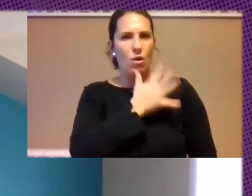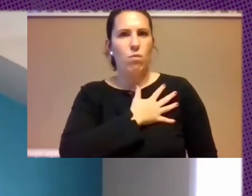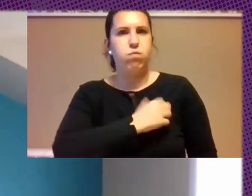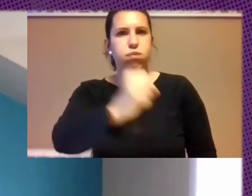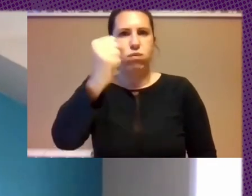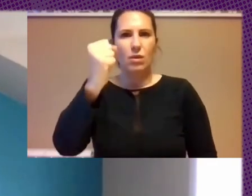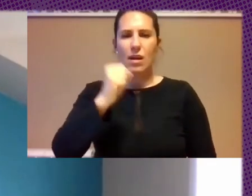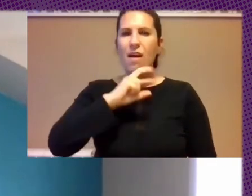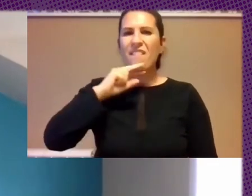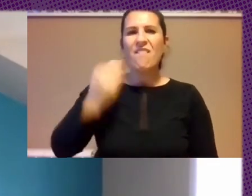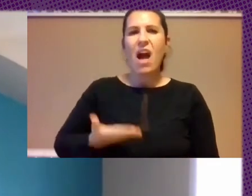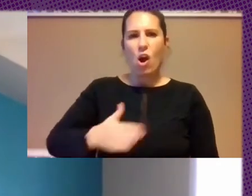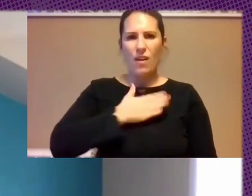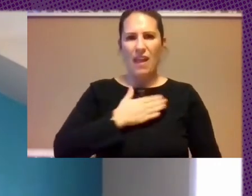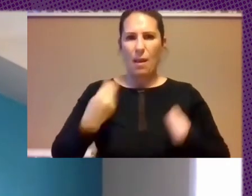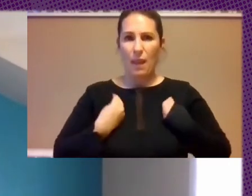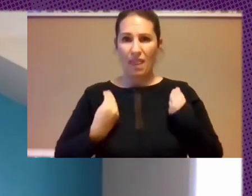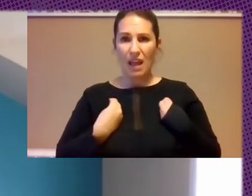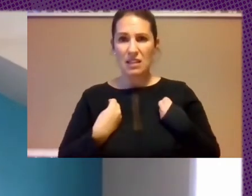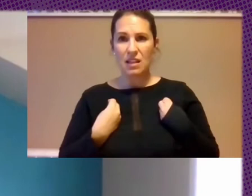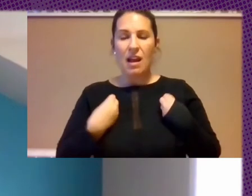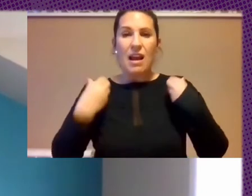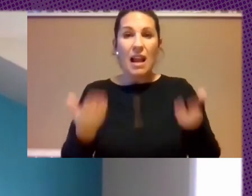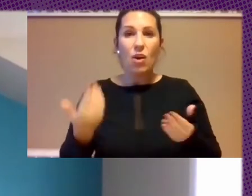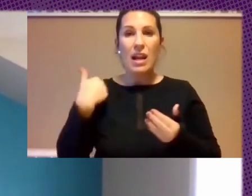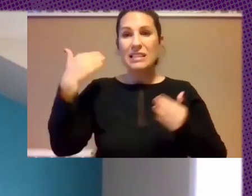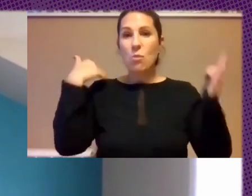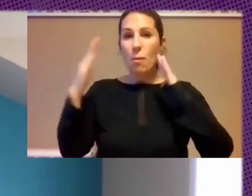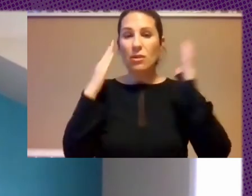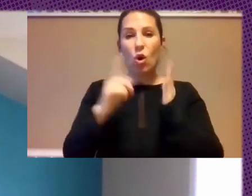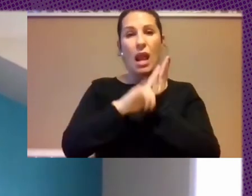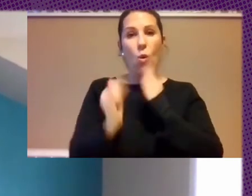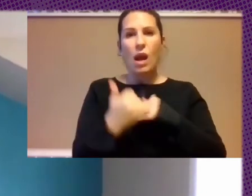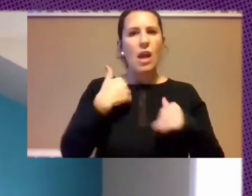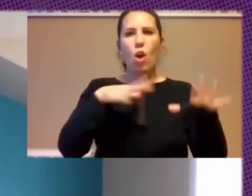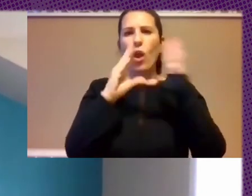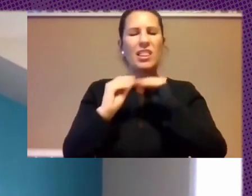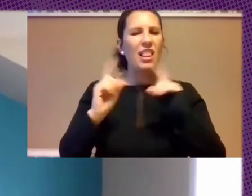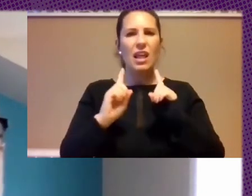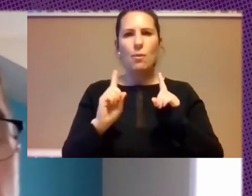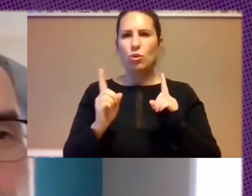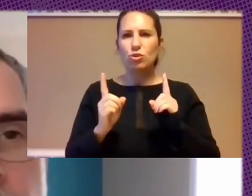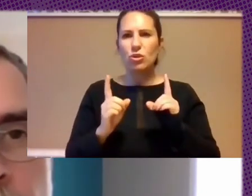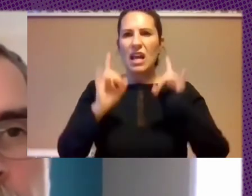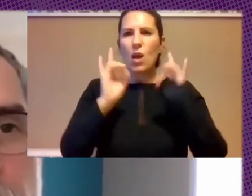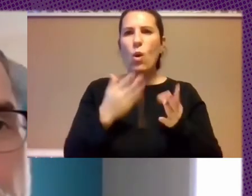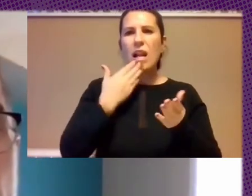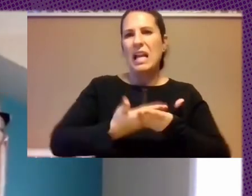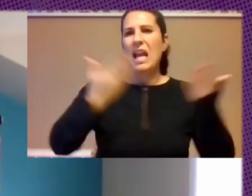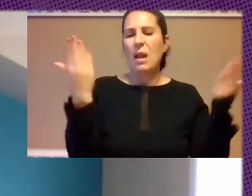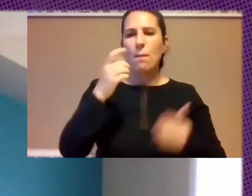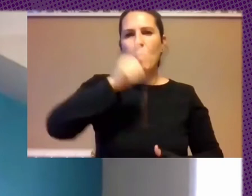Valor De Nuestras Vidas Claro No Entendíamos El Lenguaje De La Misma Manera Que Las Poblaciones No